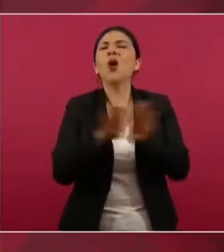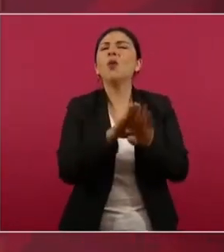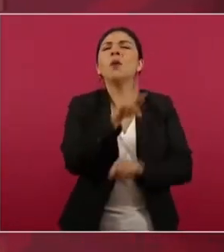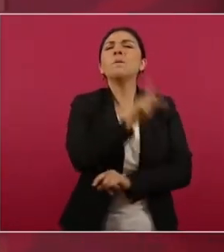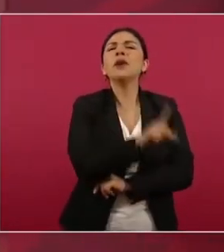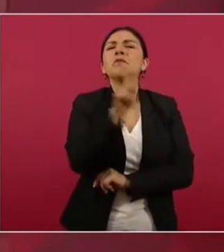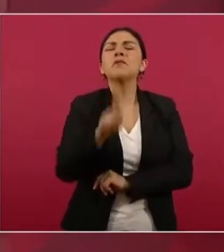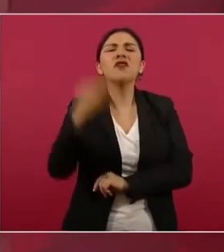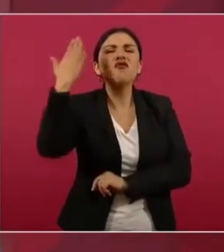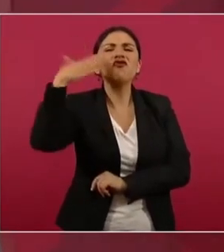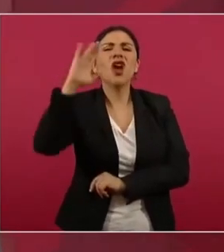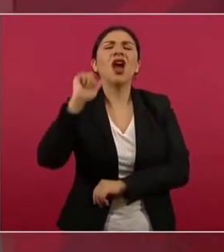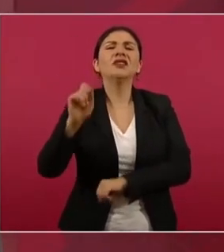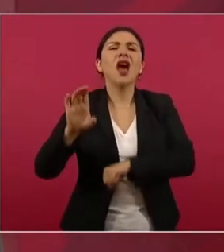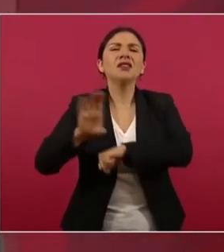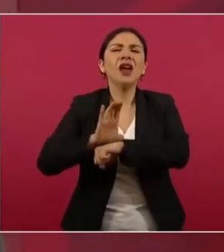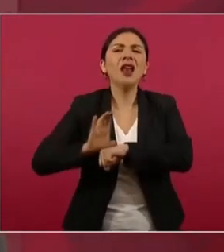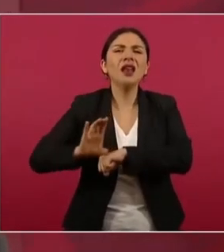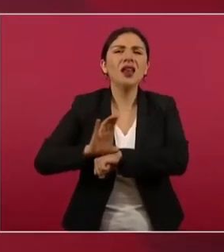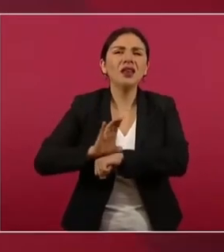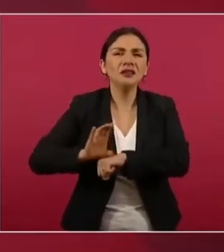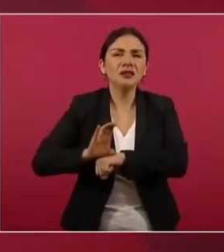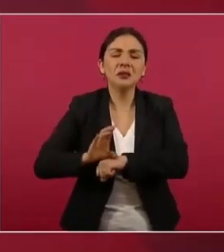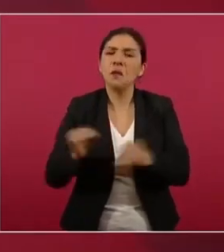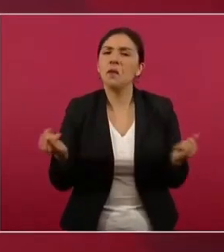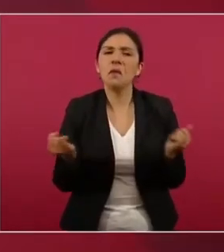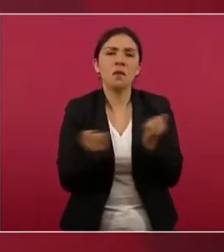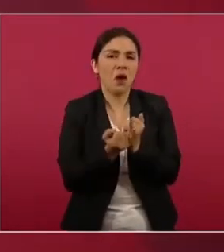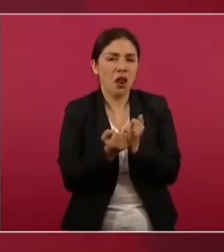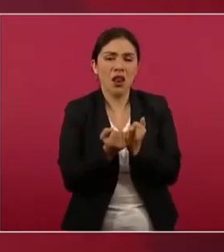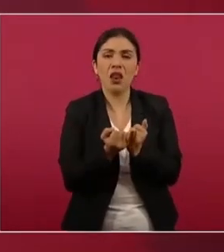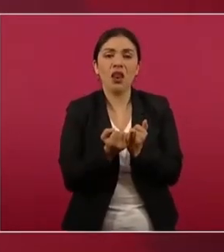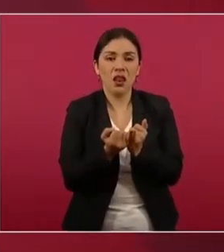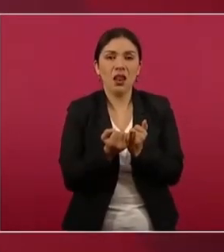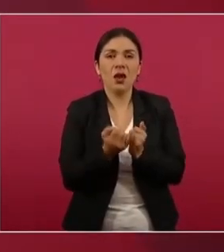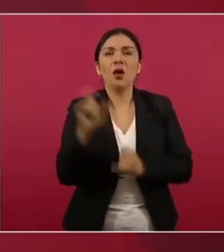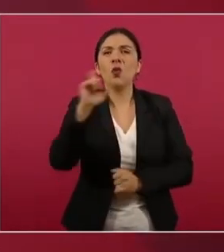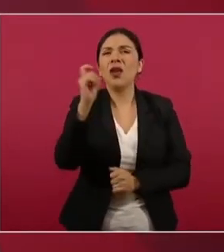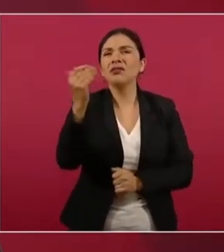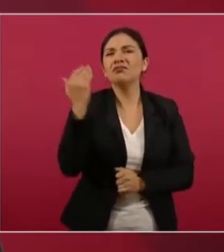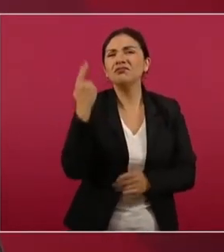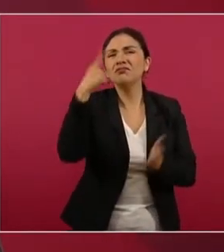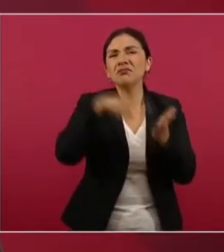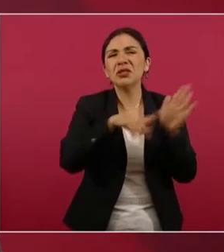después del 88,